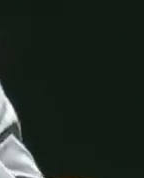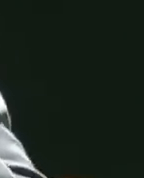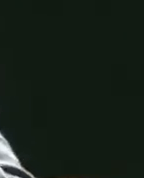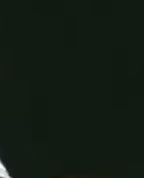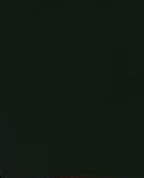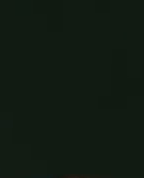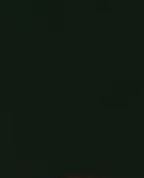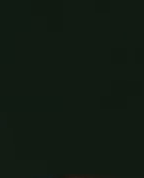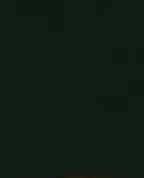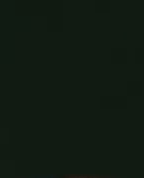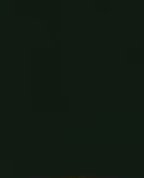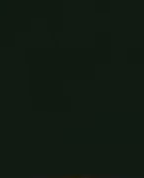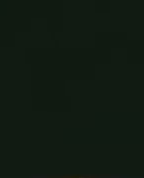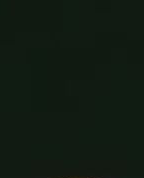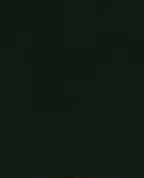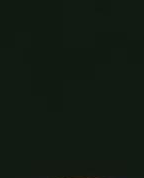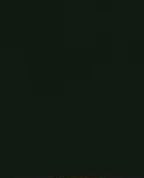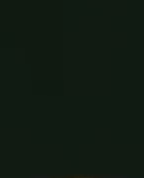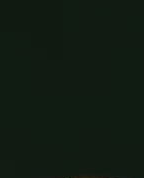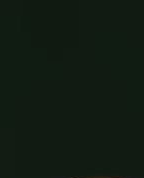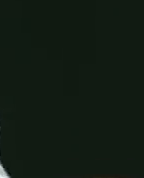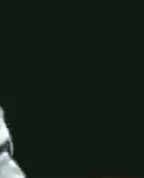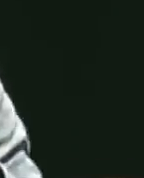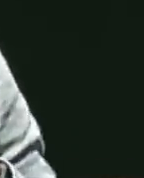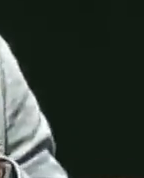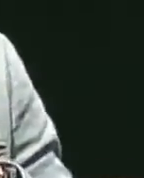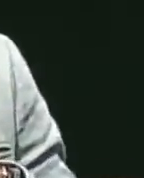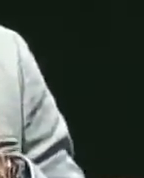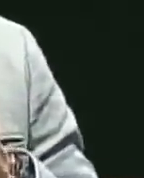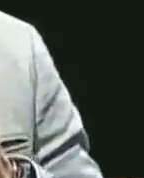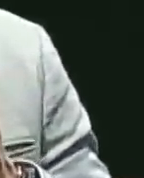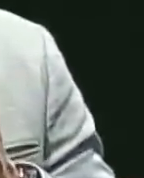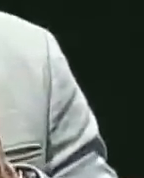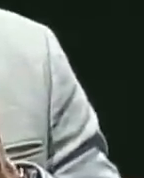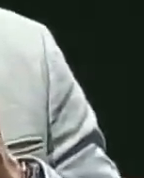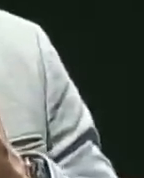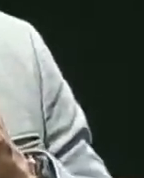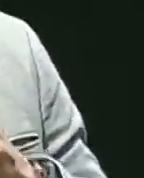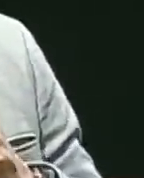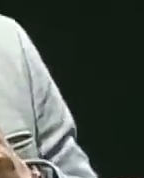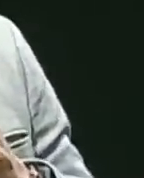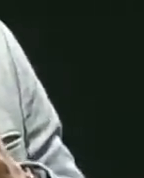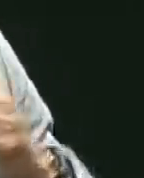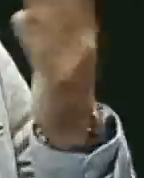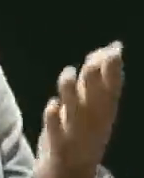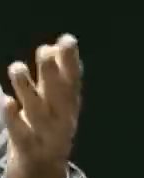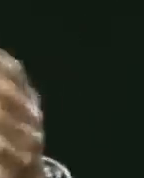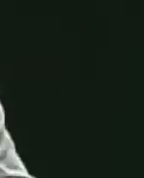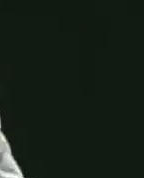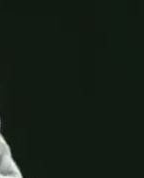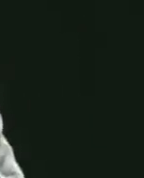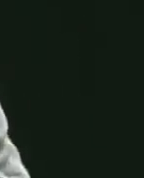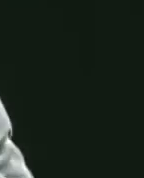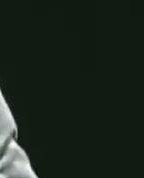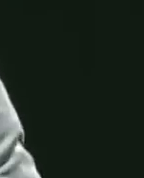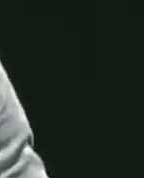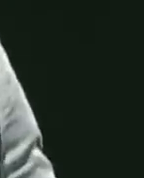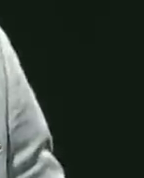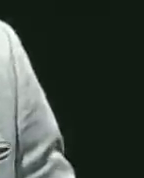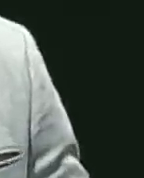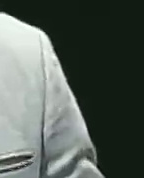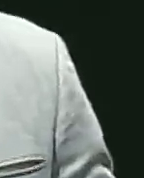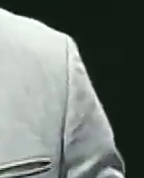oportunidad para un territorio en lo específico por lo especial que tenga sino para el país y así lo vemos desde Paraguaná